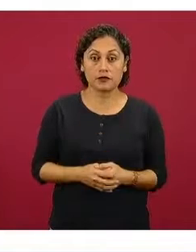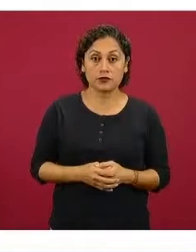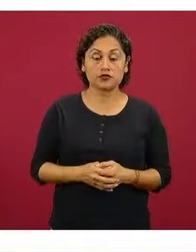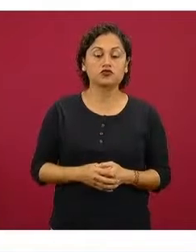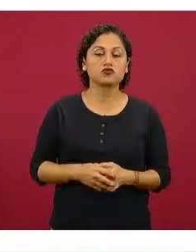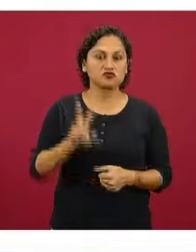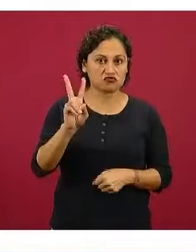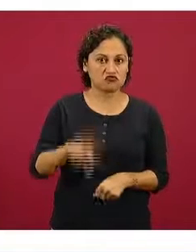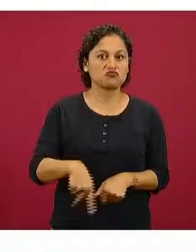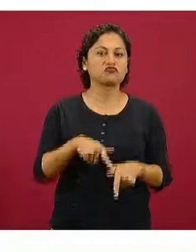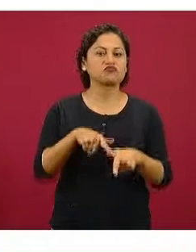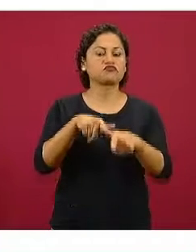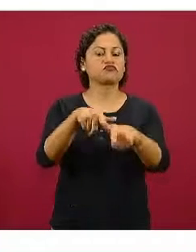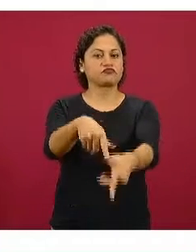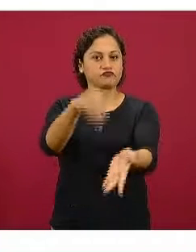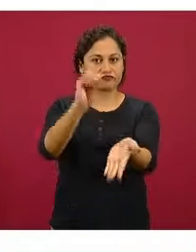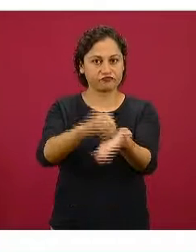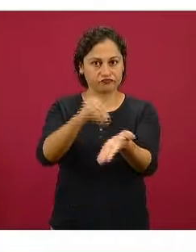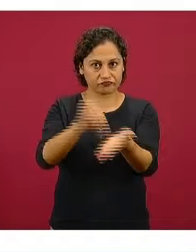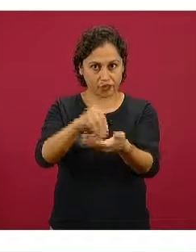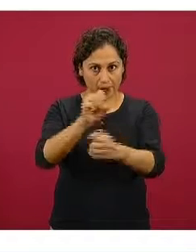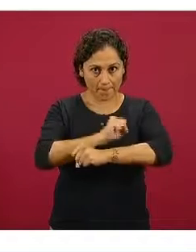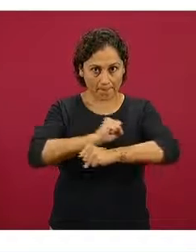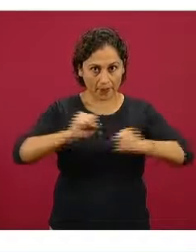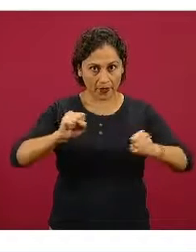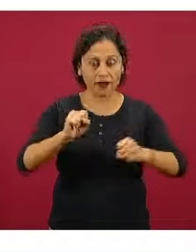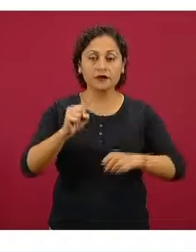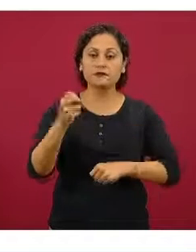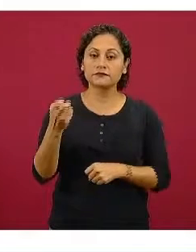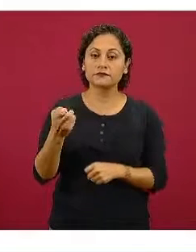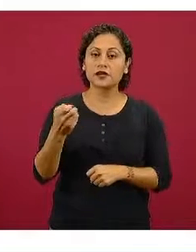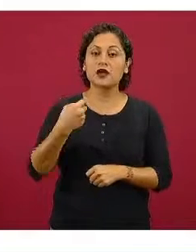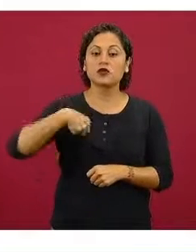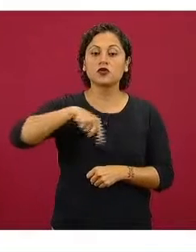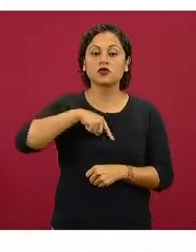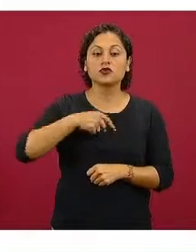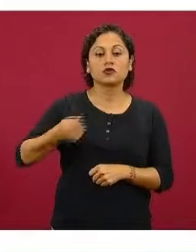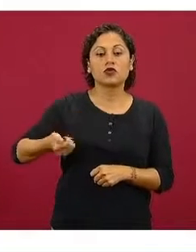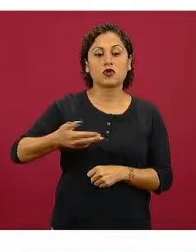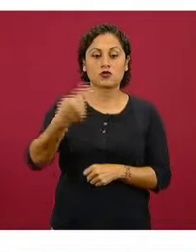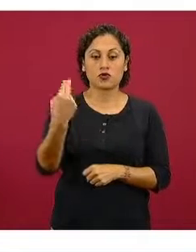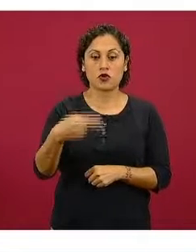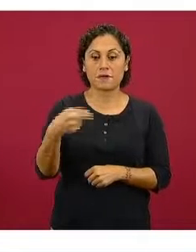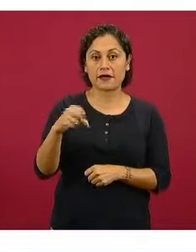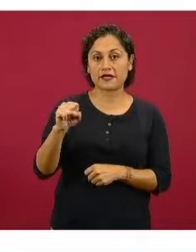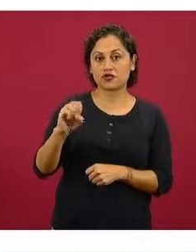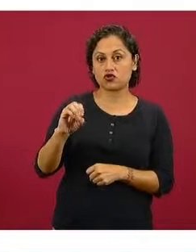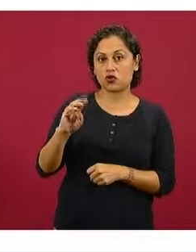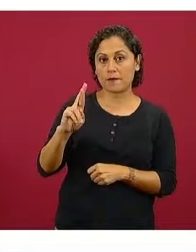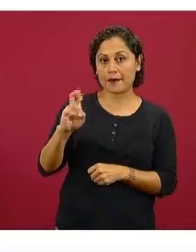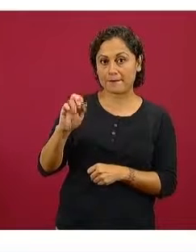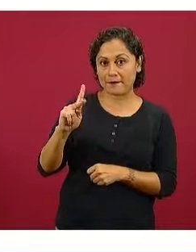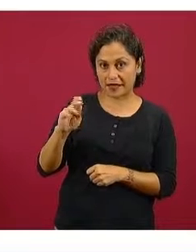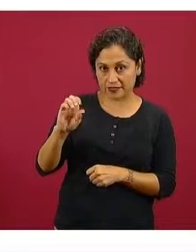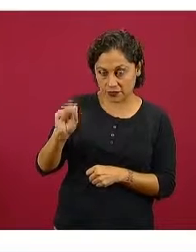prevalencias de sobrepeso y obesidad. Le hemos llamado sobrepeso y obesidad como el peso no saludable.